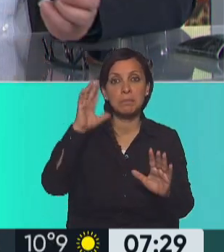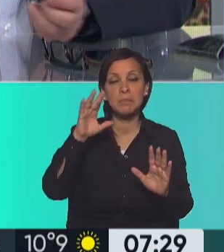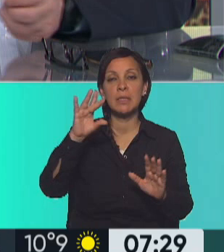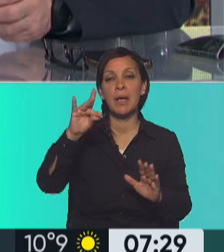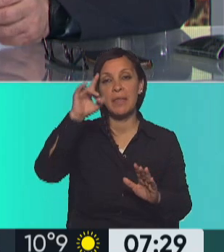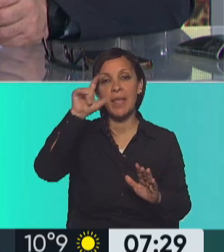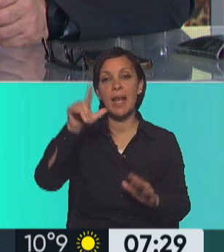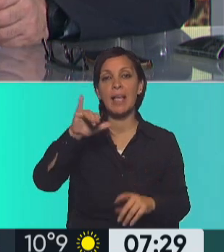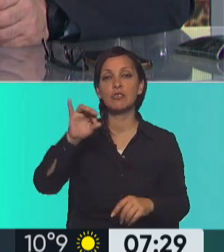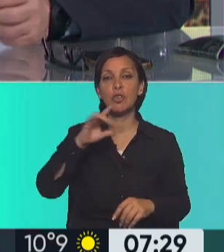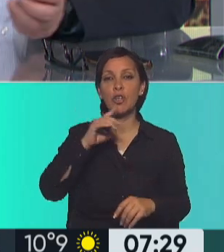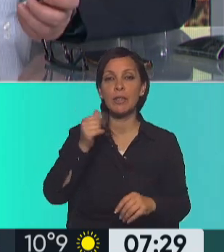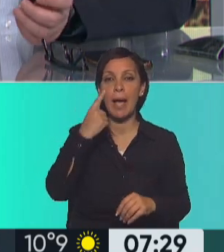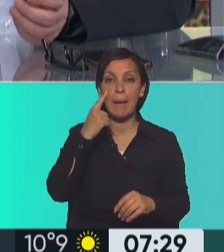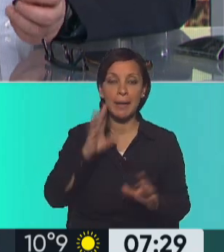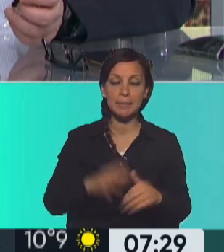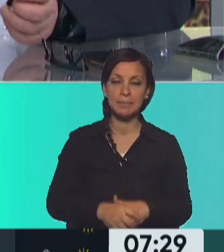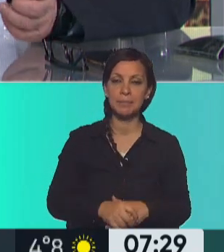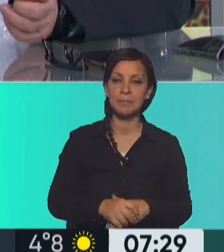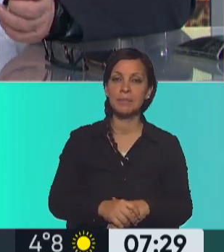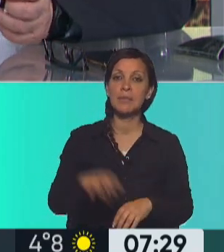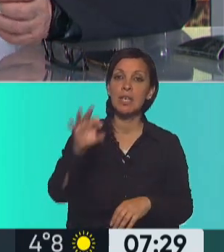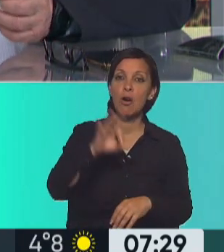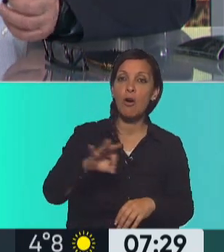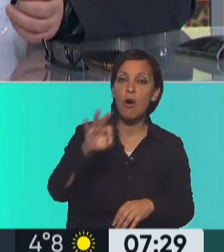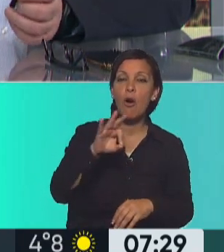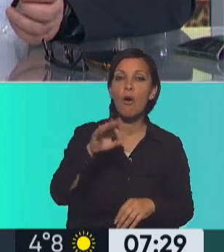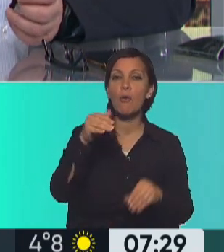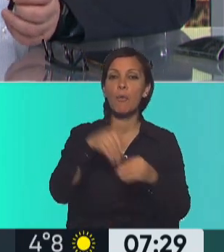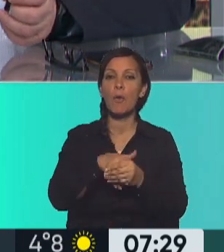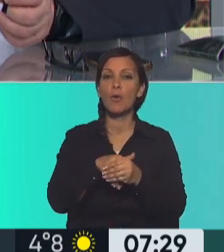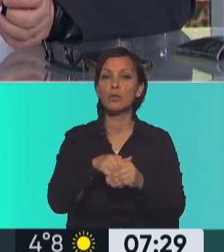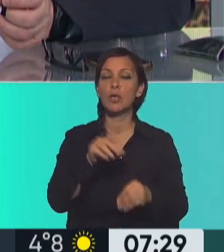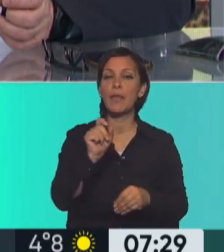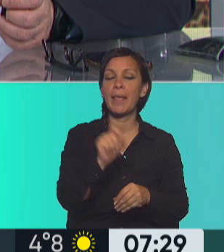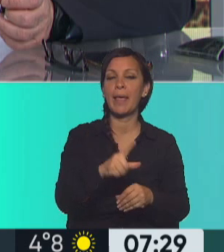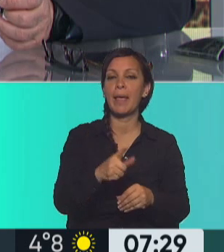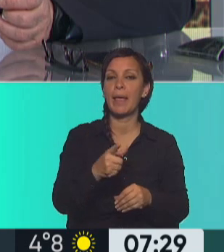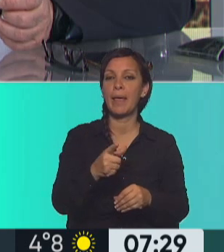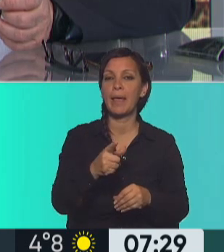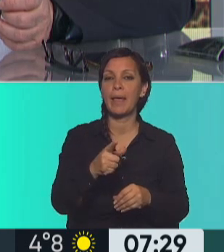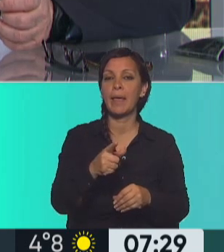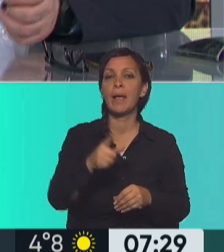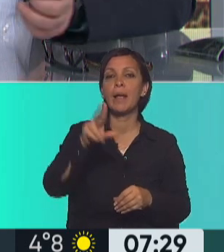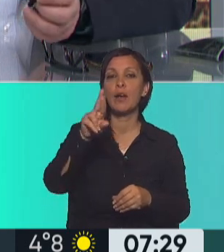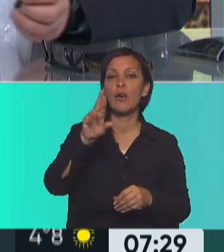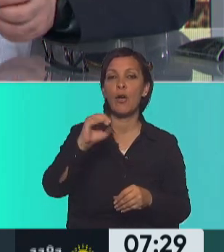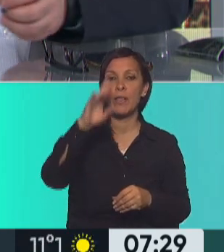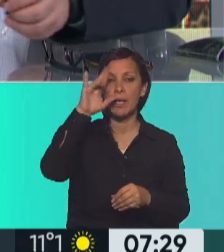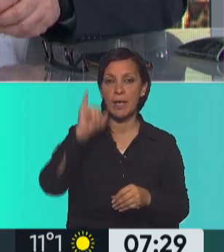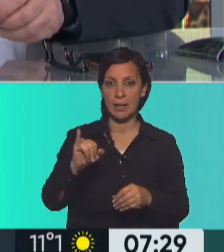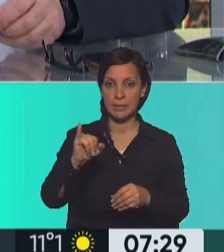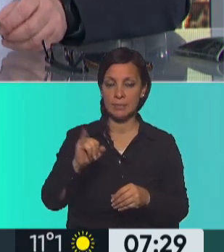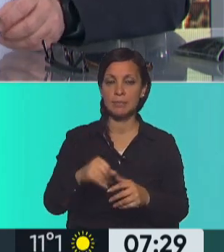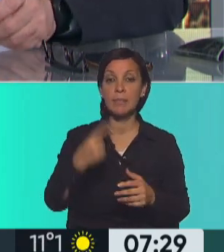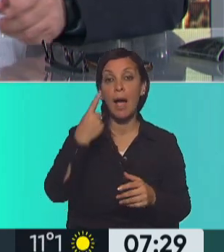Sota, veremos si sucede eso. Podemos llegar a contar con el voto de Alejandro Topo Rodríguez, veremos